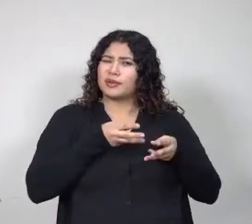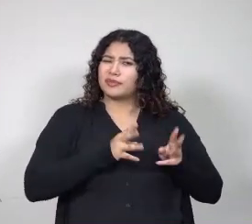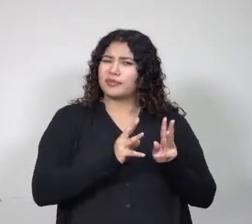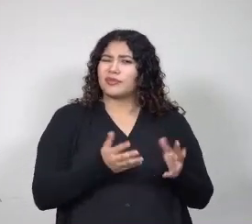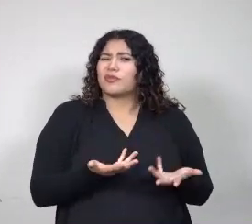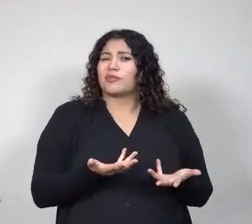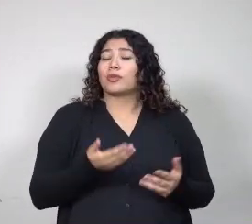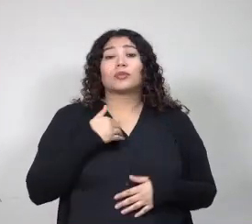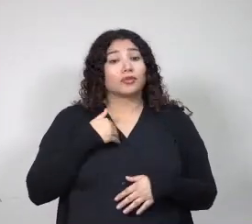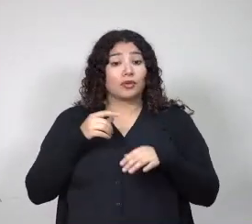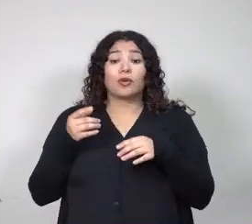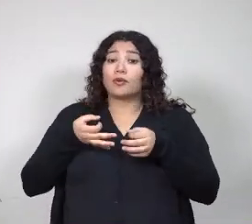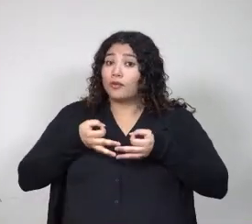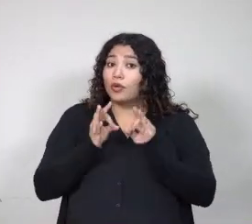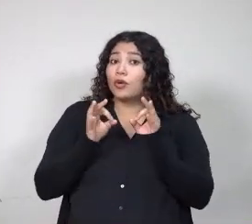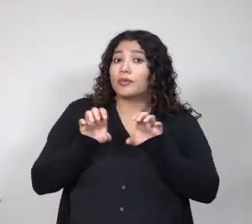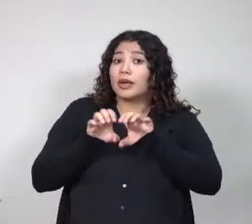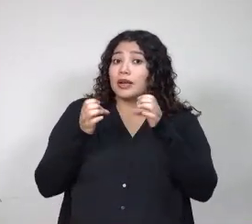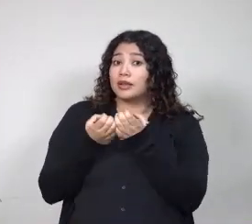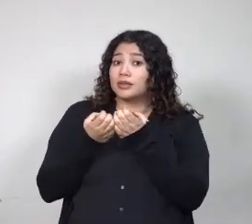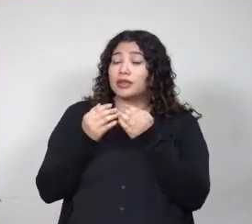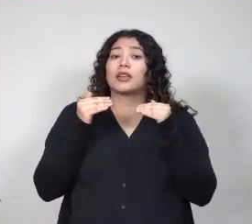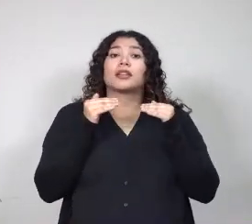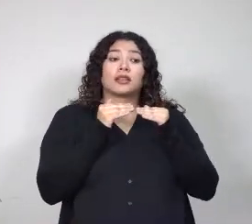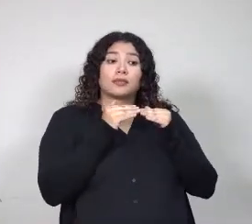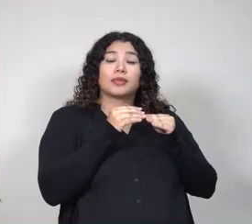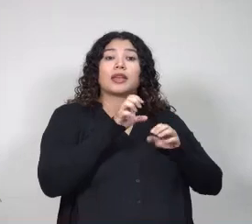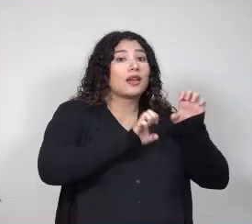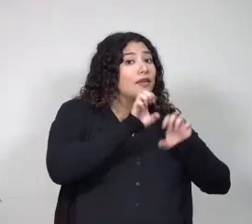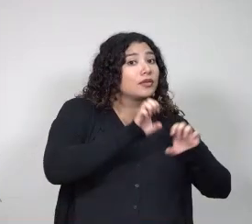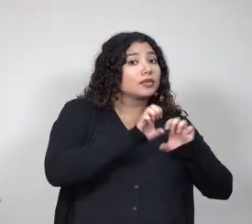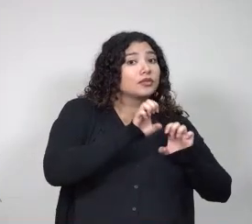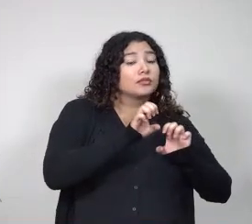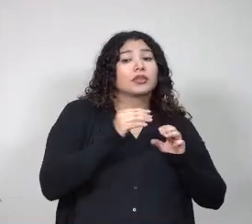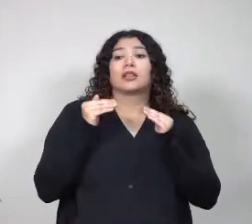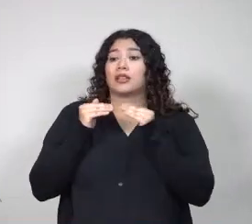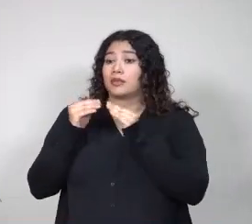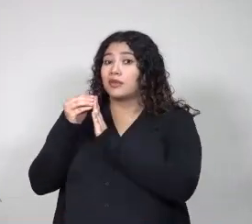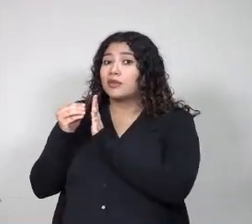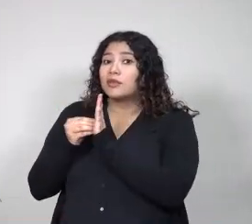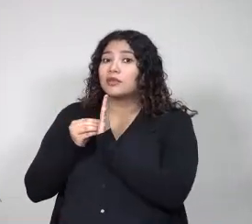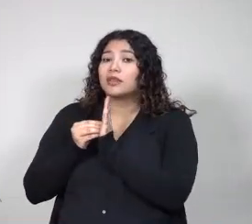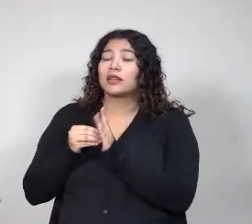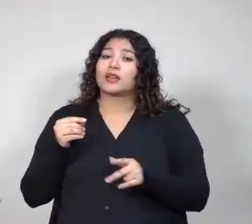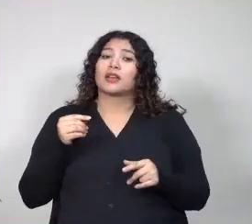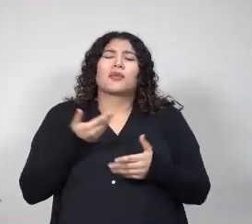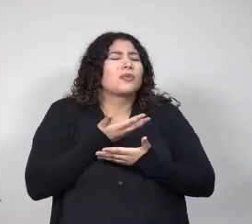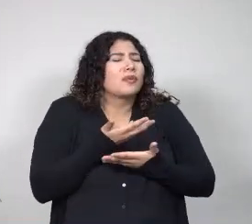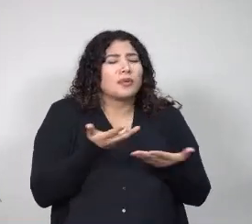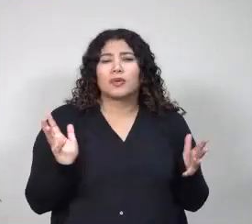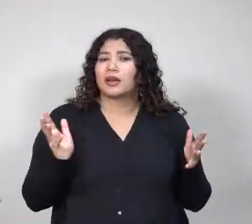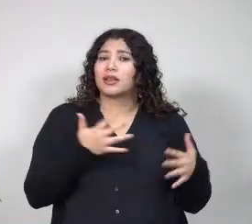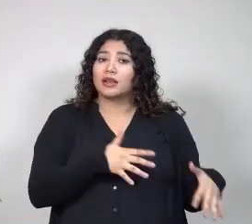metodología es tanto al momento de dar clases, al momento de evaluar, al momento de calificar y al